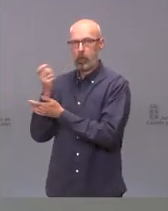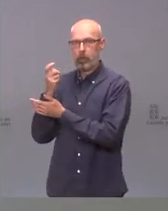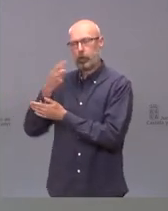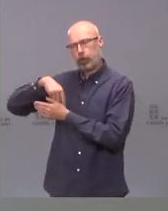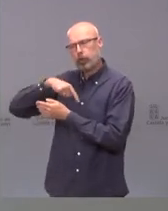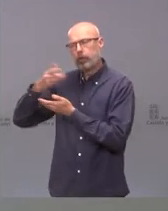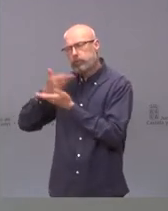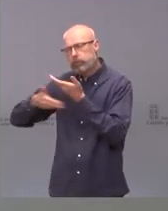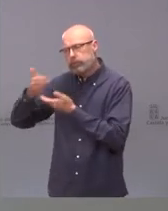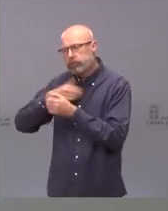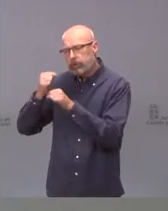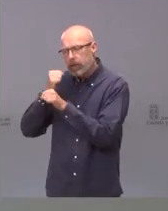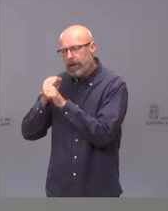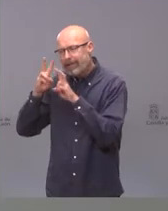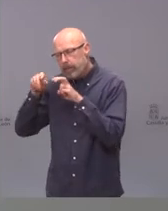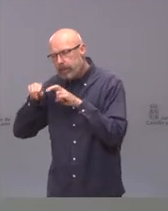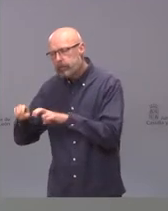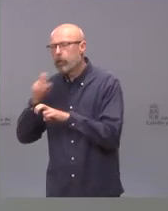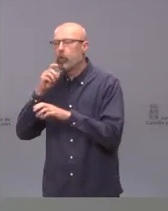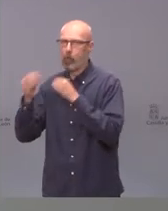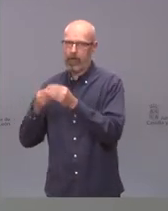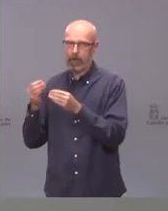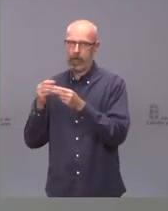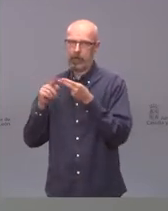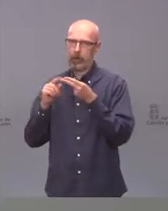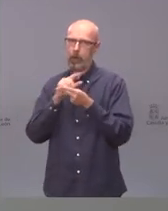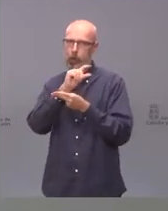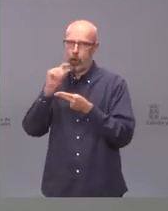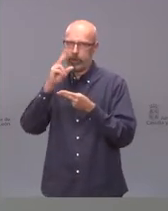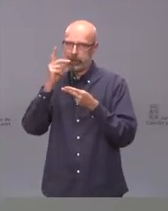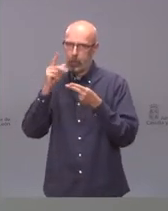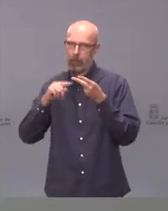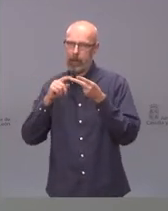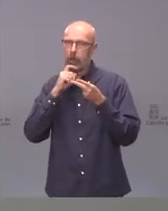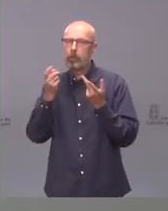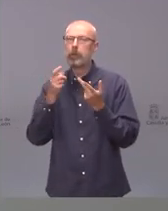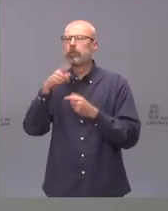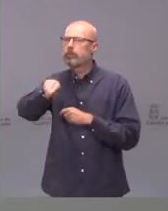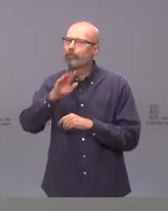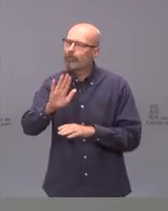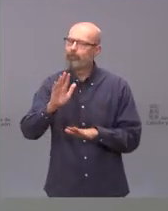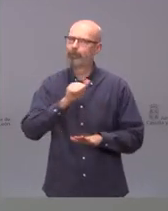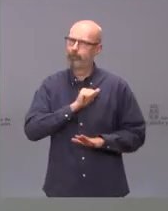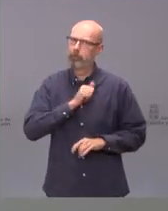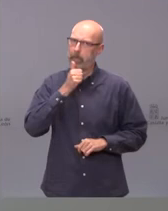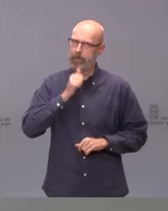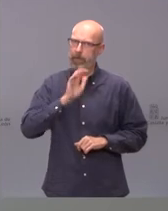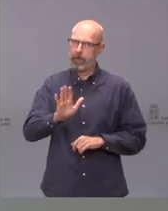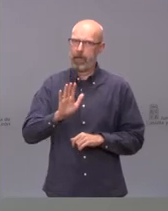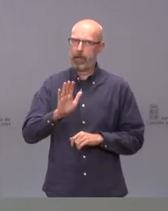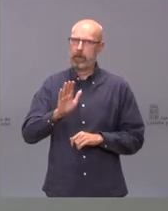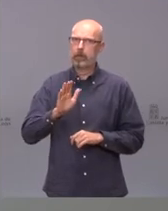Instrucciones precisas al respecto. Pedimos paciencia. Evidentemente no vamos a estar